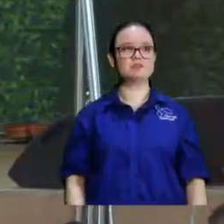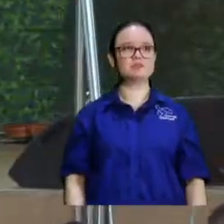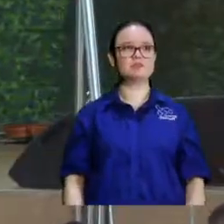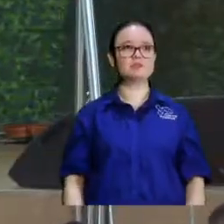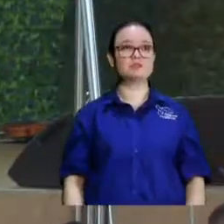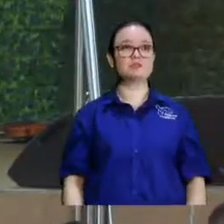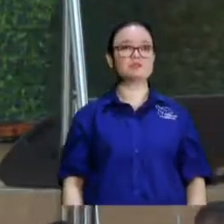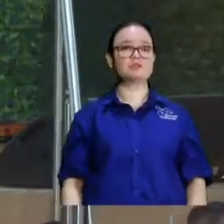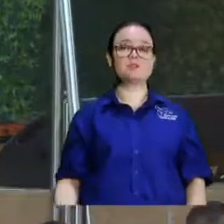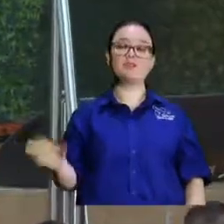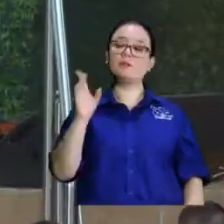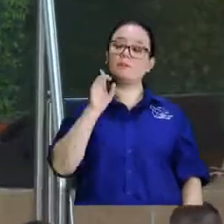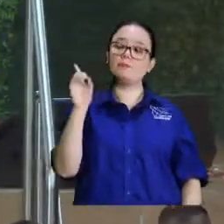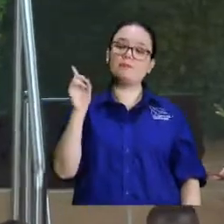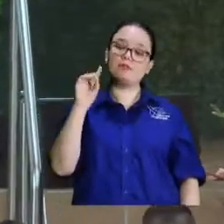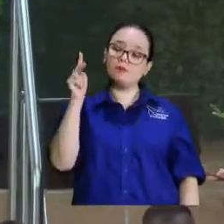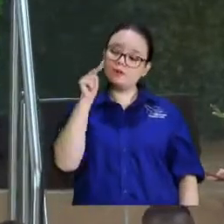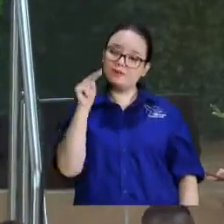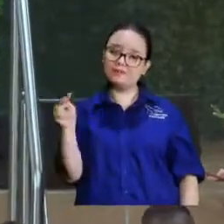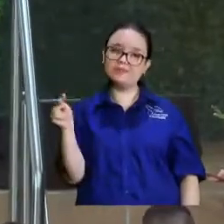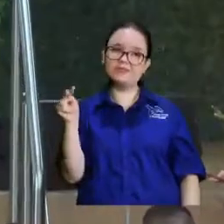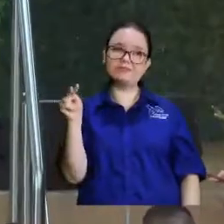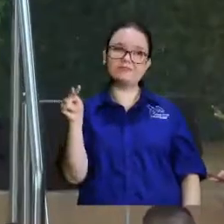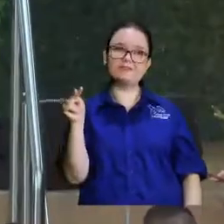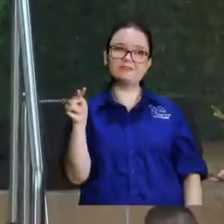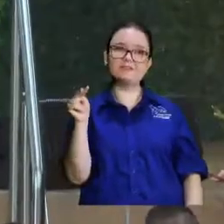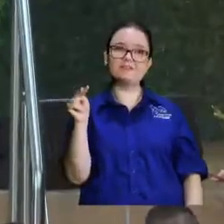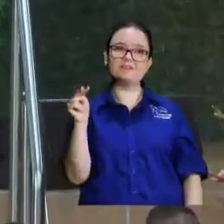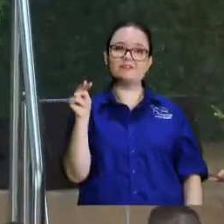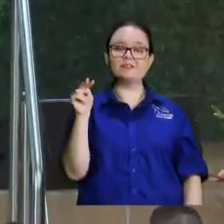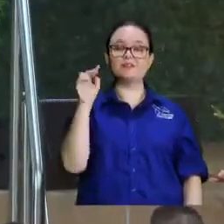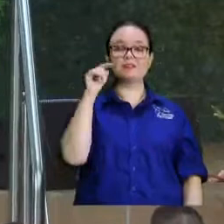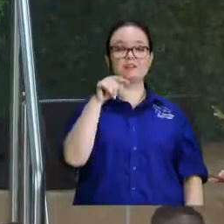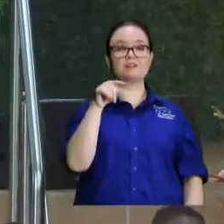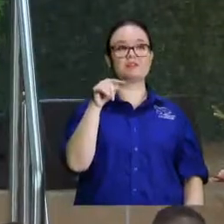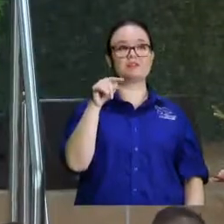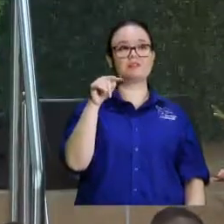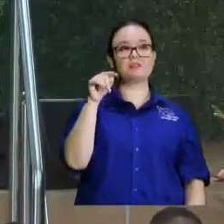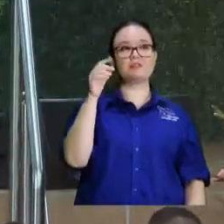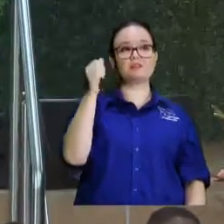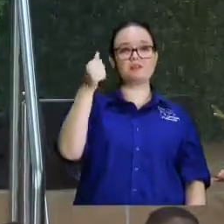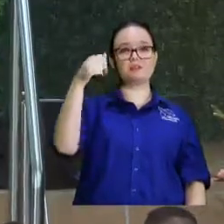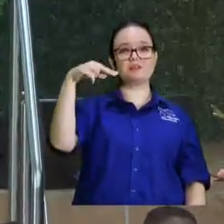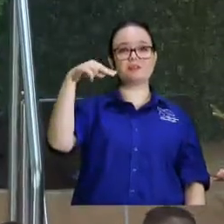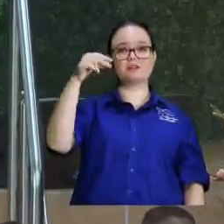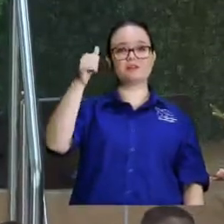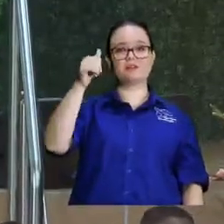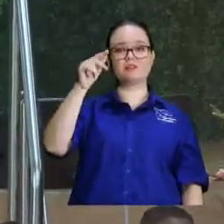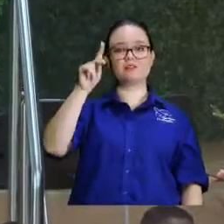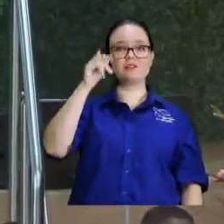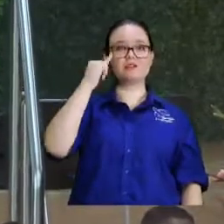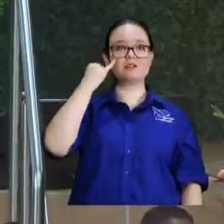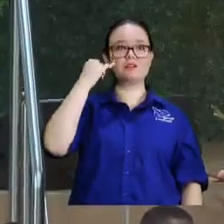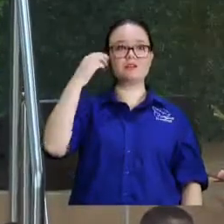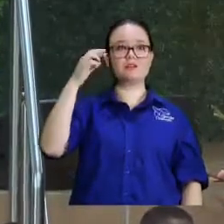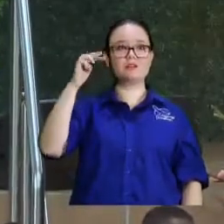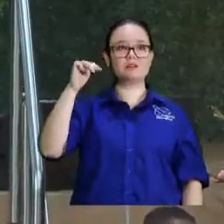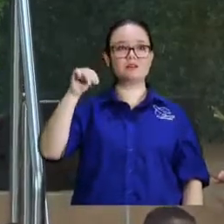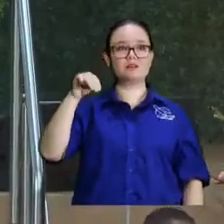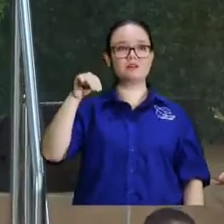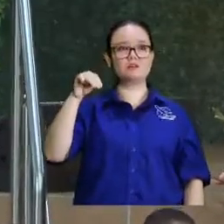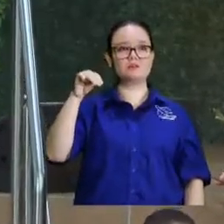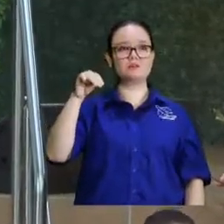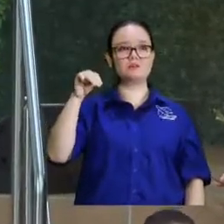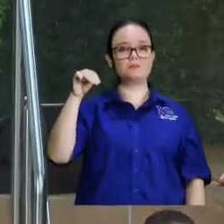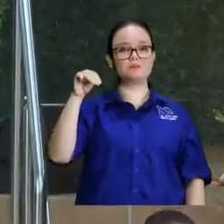y que de dónde viene eso los Anakim le dicen y de dónde vienen los Anakim pues de las siete razas de gigantes había una